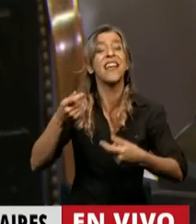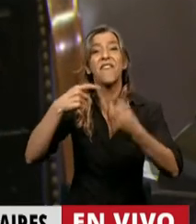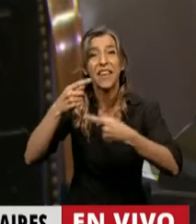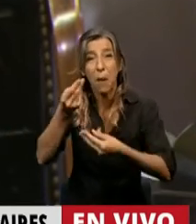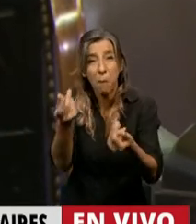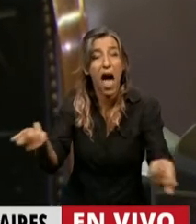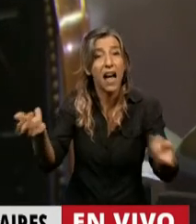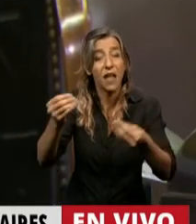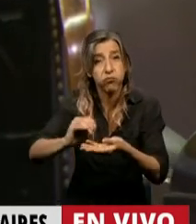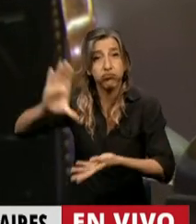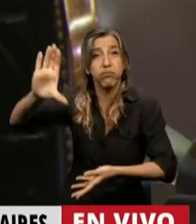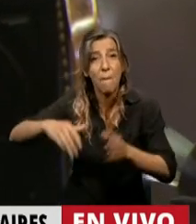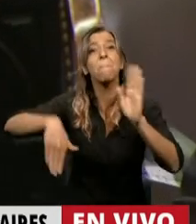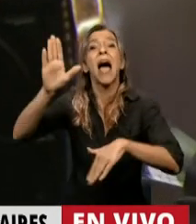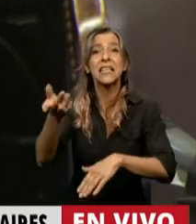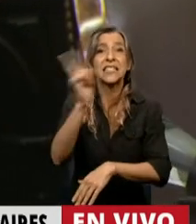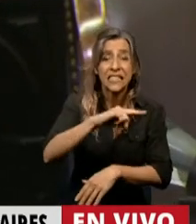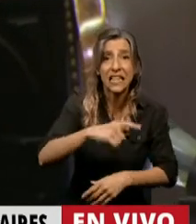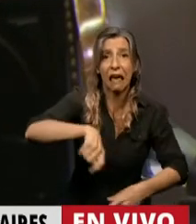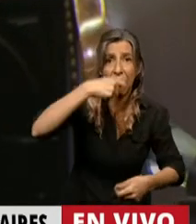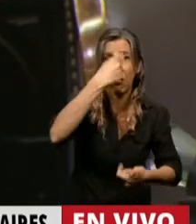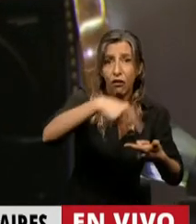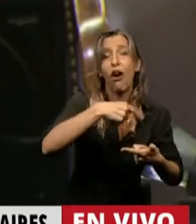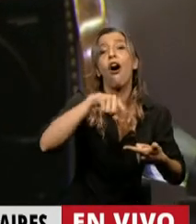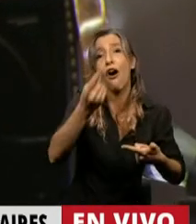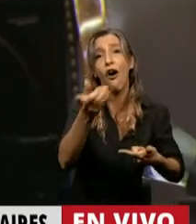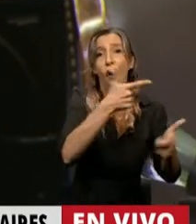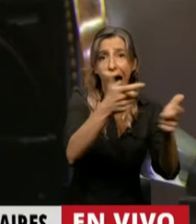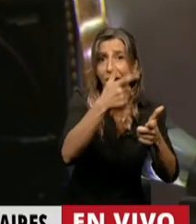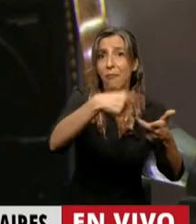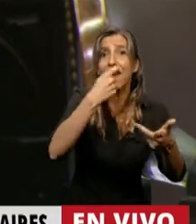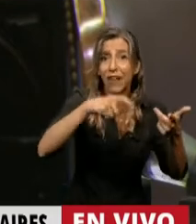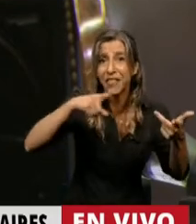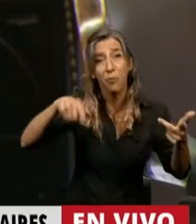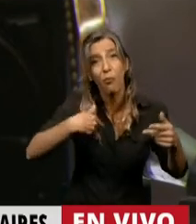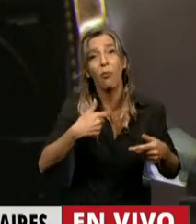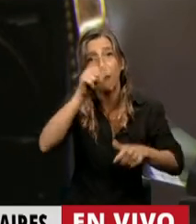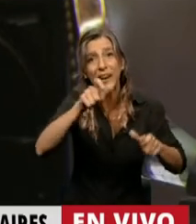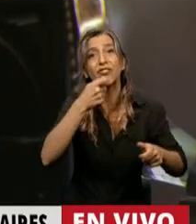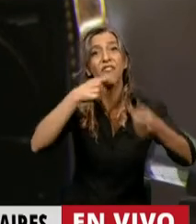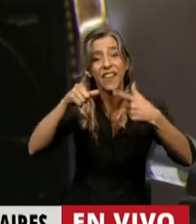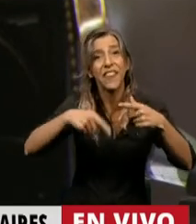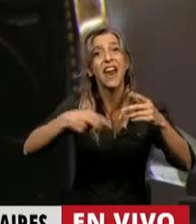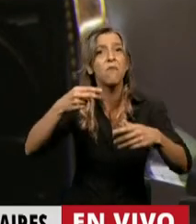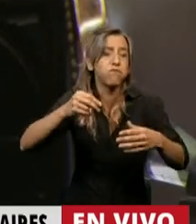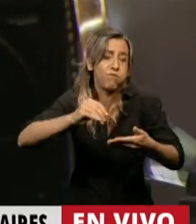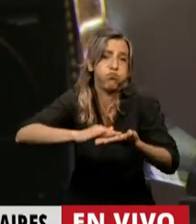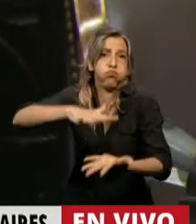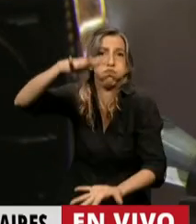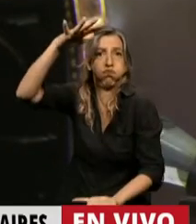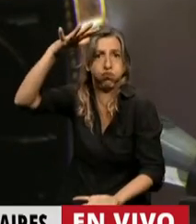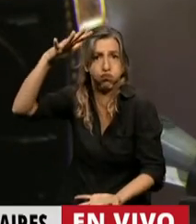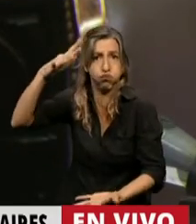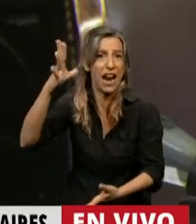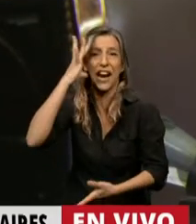y al tráfico de armas. Esta es la magnitud del problema que estamos